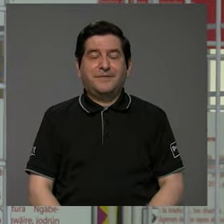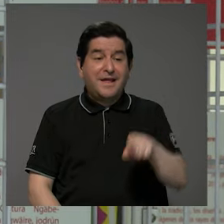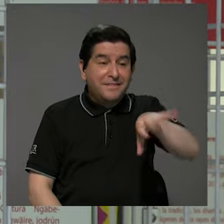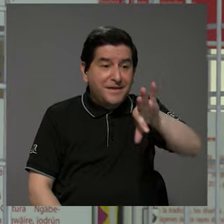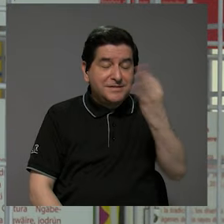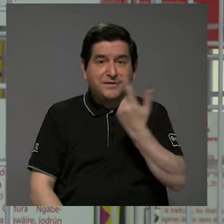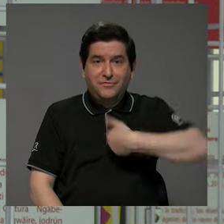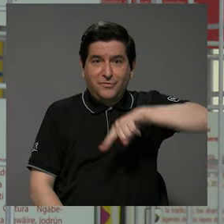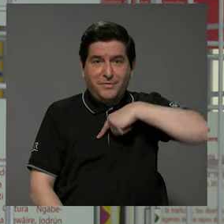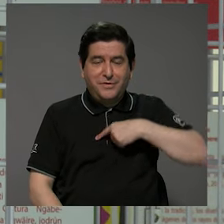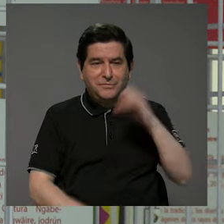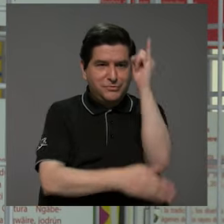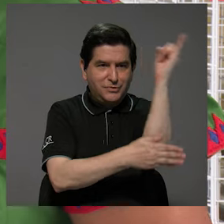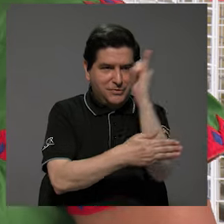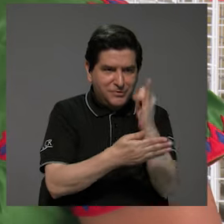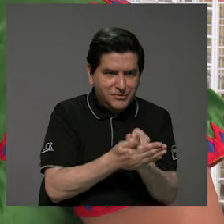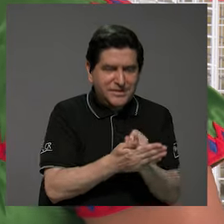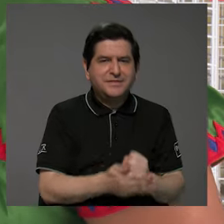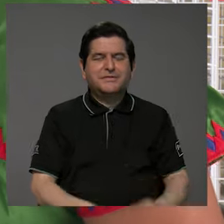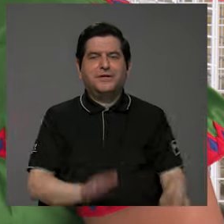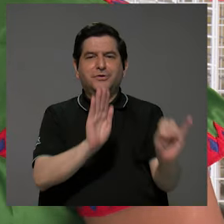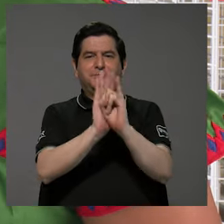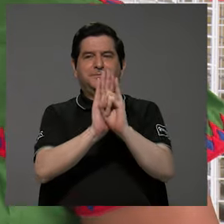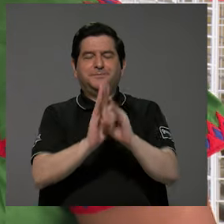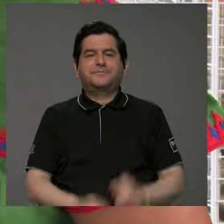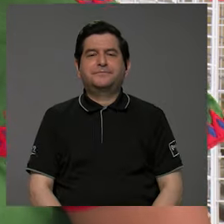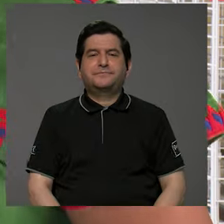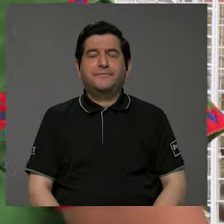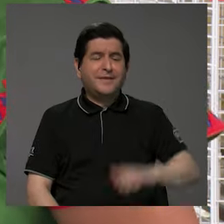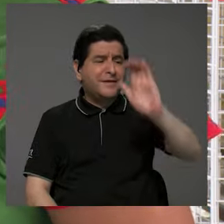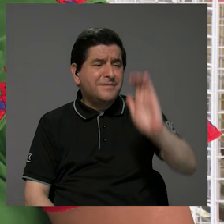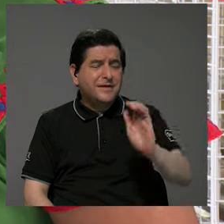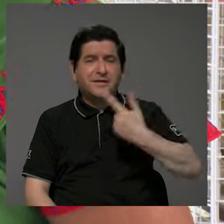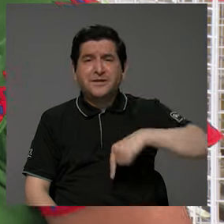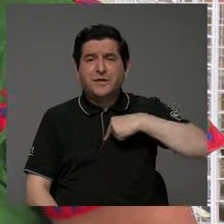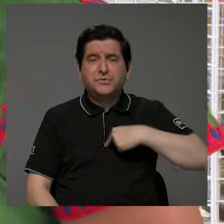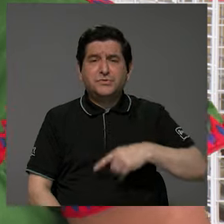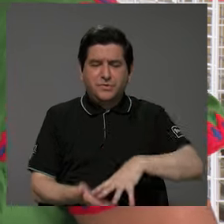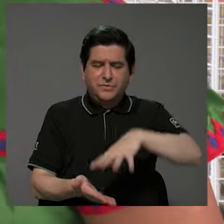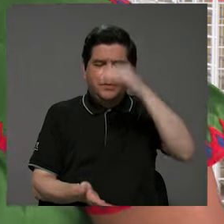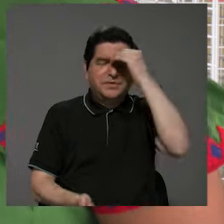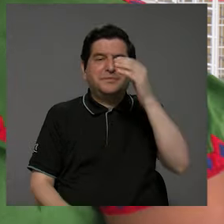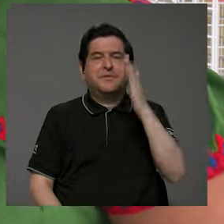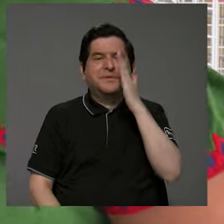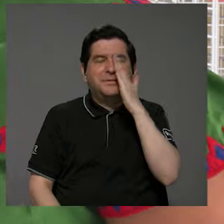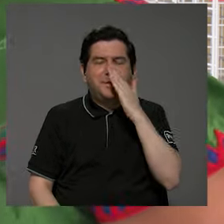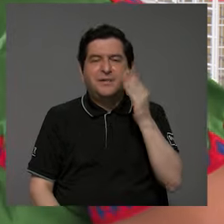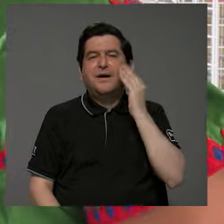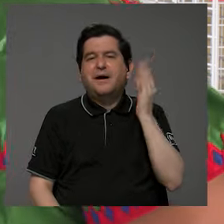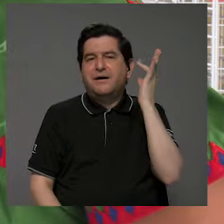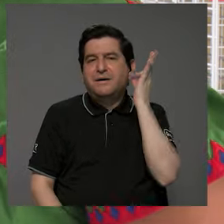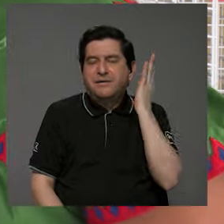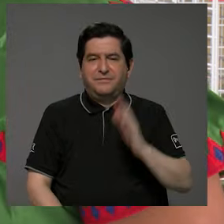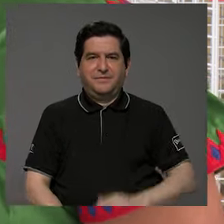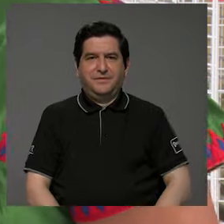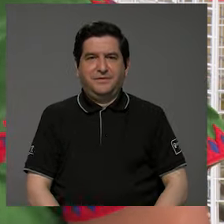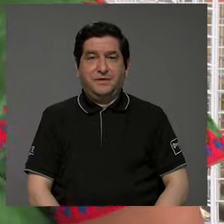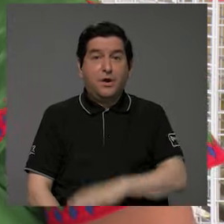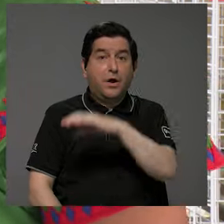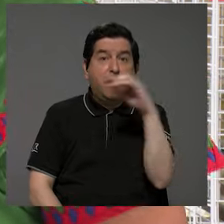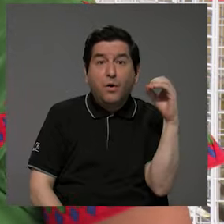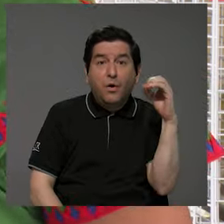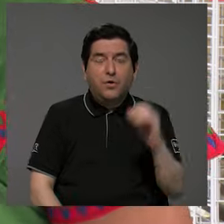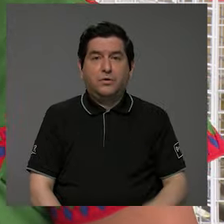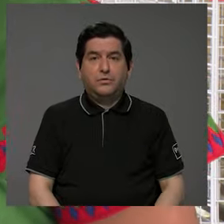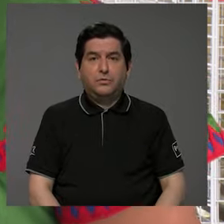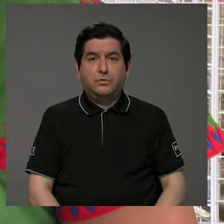identificando con el diseño. Bueno, desde pequeña lo aprendemos de nuestra mamá, de nuestra abuela, o si no